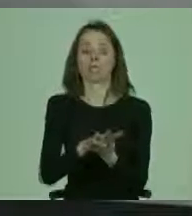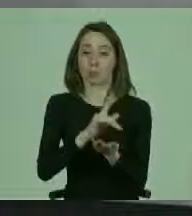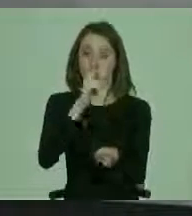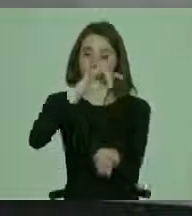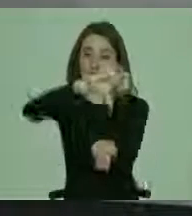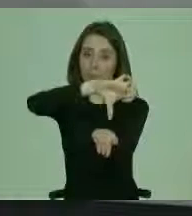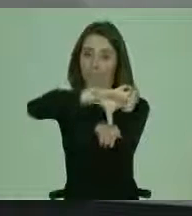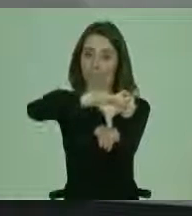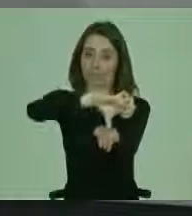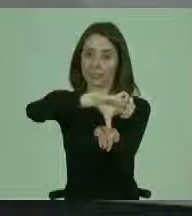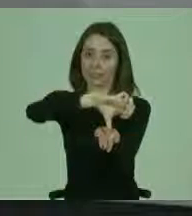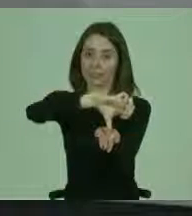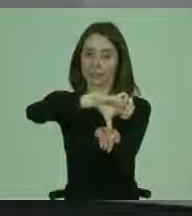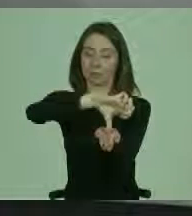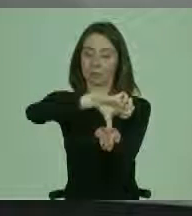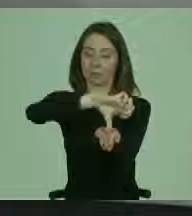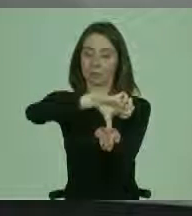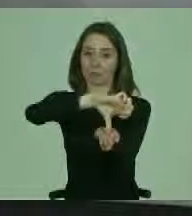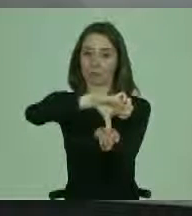país